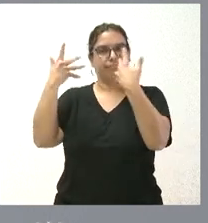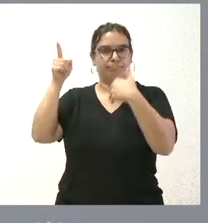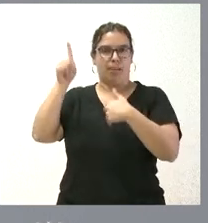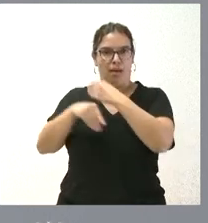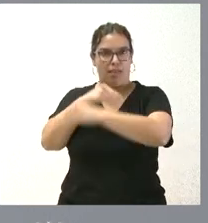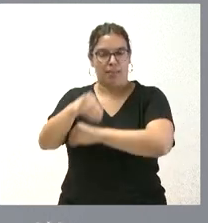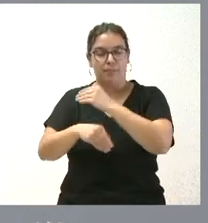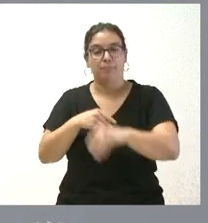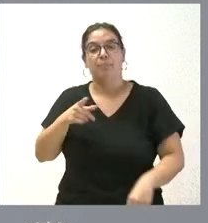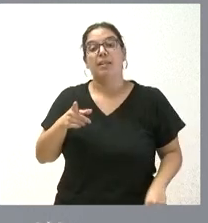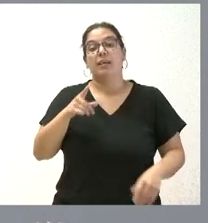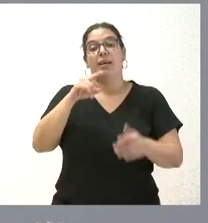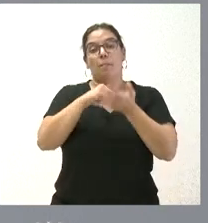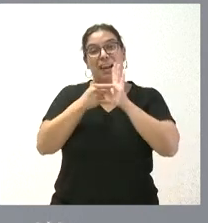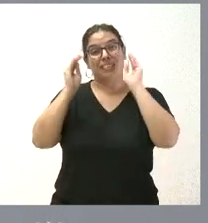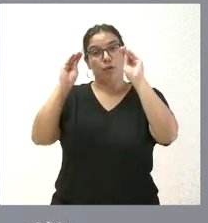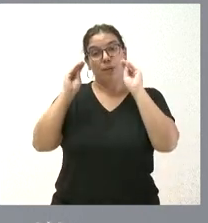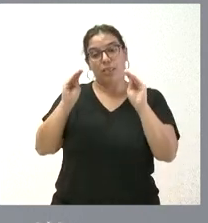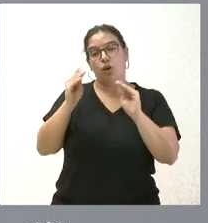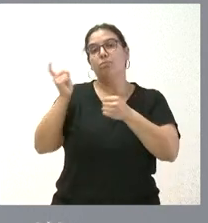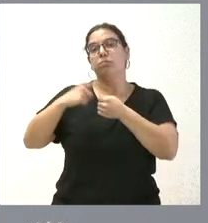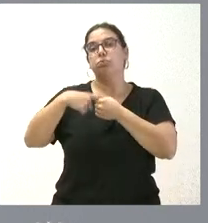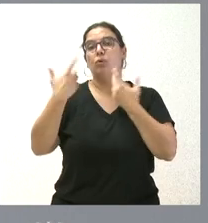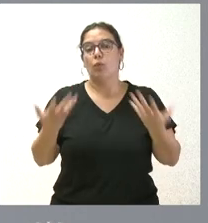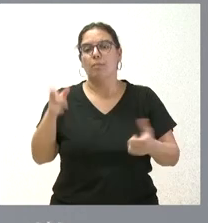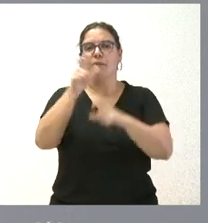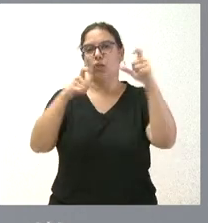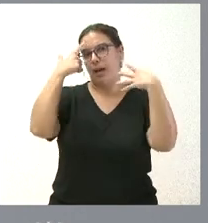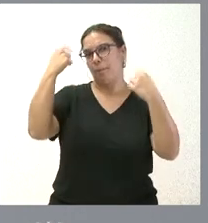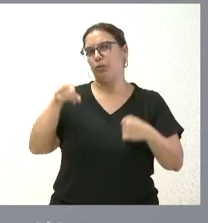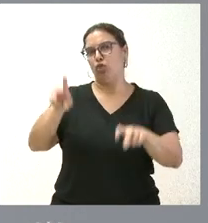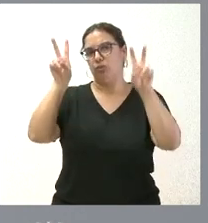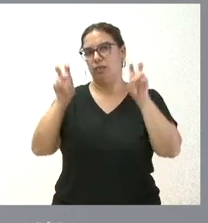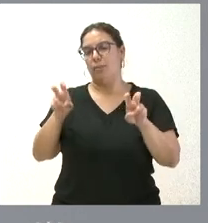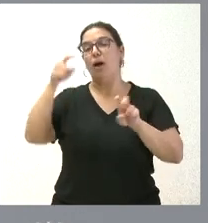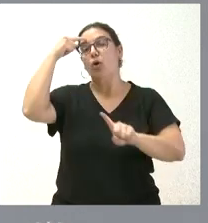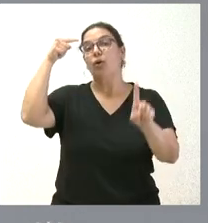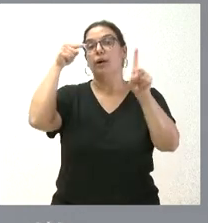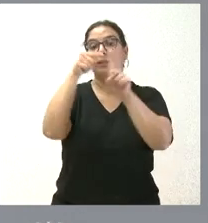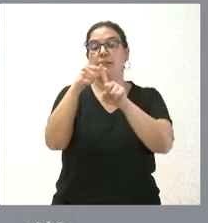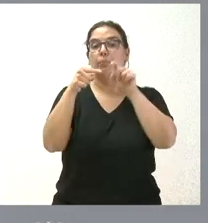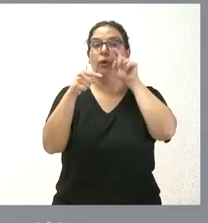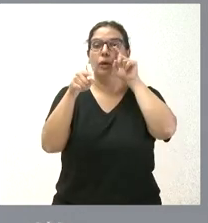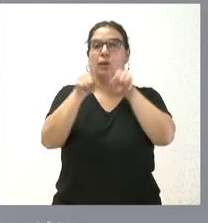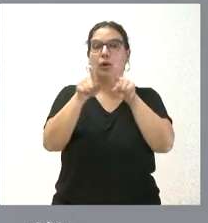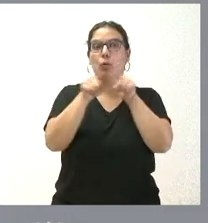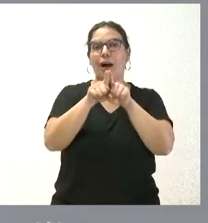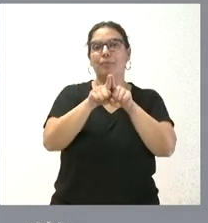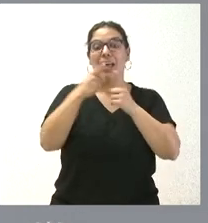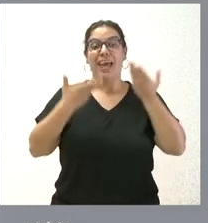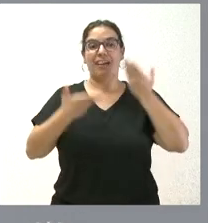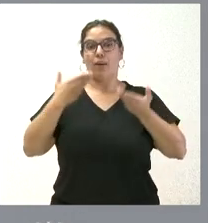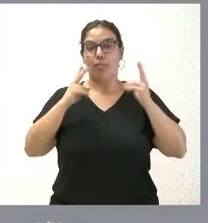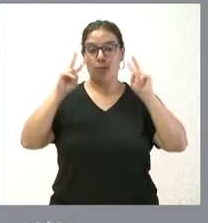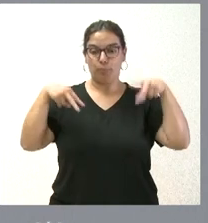de formación especialistas en estas materias con el objetivo de extender esta evaluación de la cultura de la evaluación